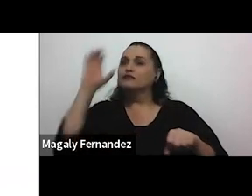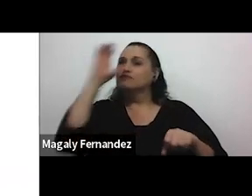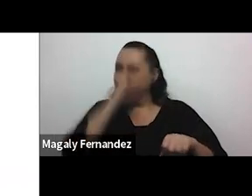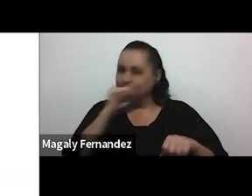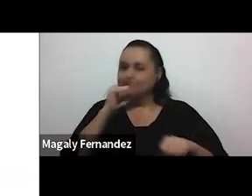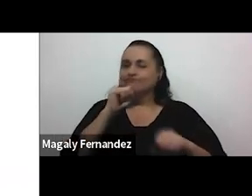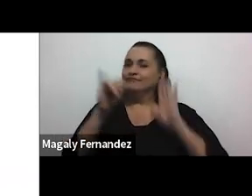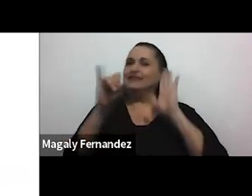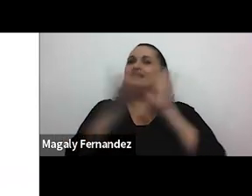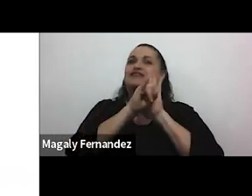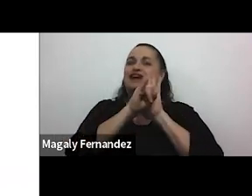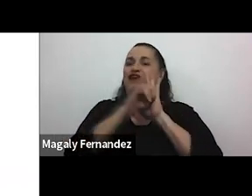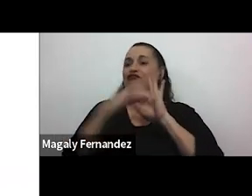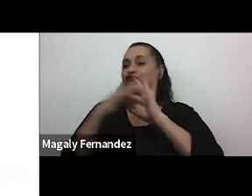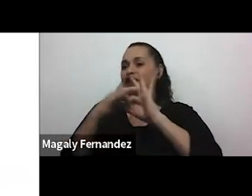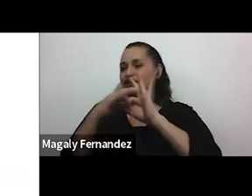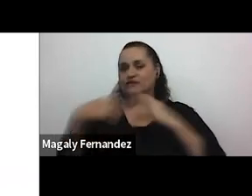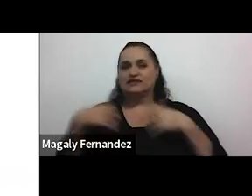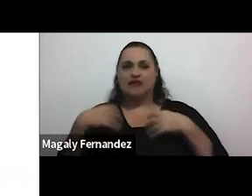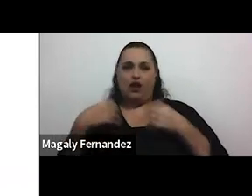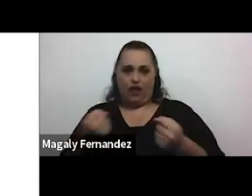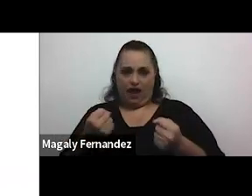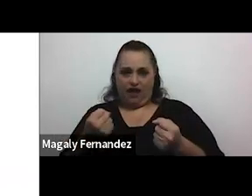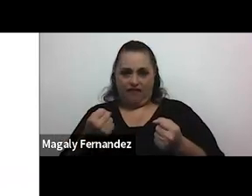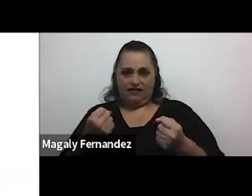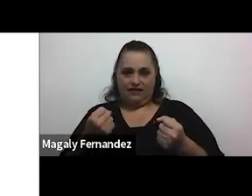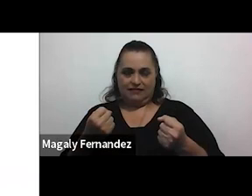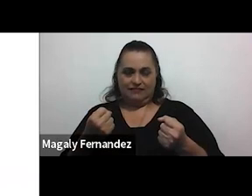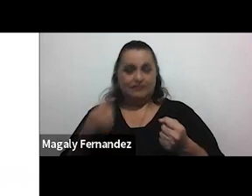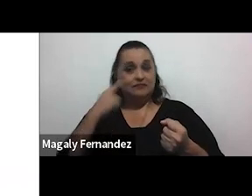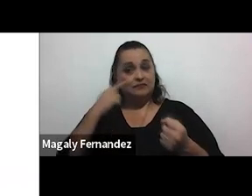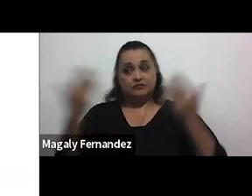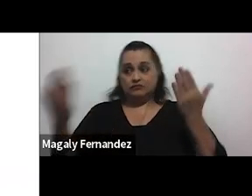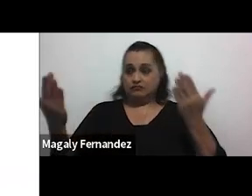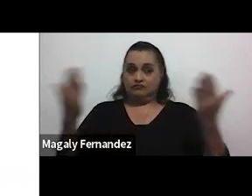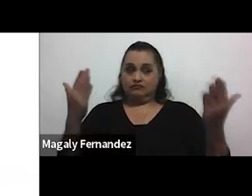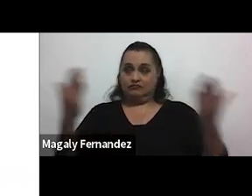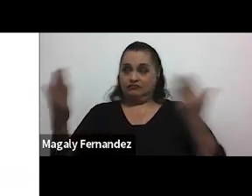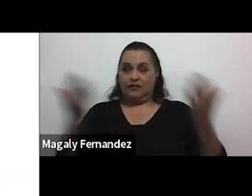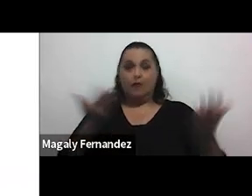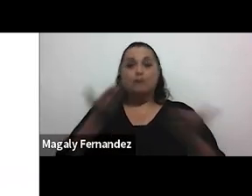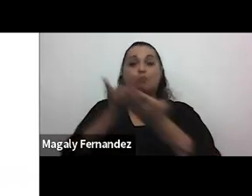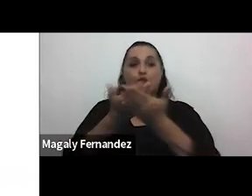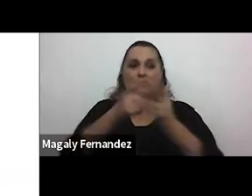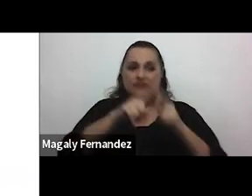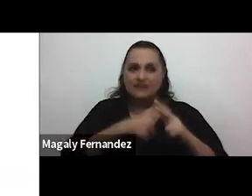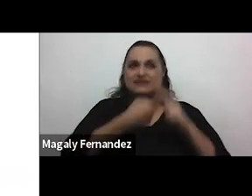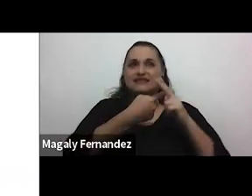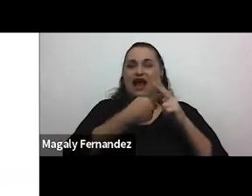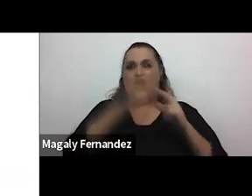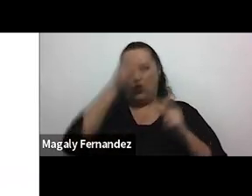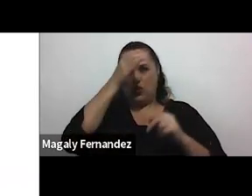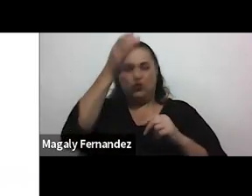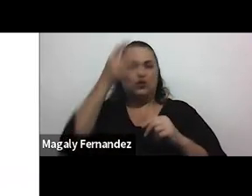identificar de una relación saludable que se contraponen evidentemente a la propuesta inicial de la cultura